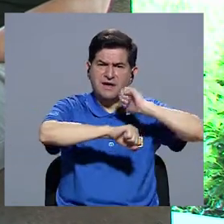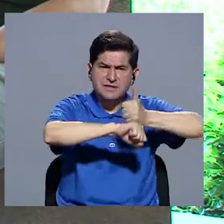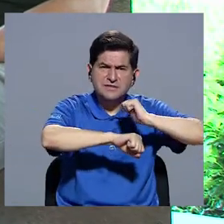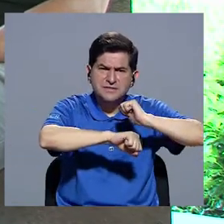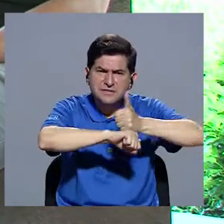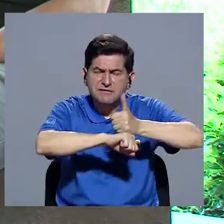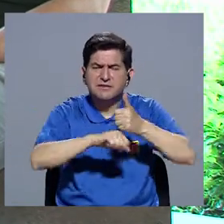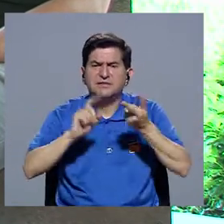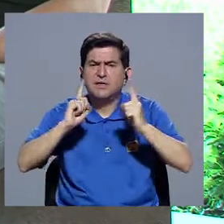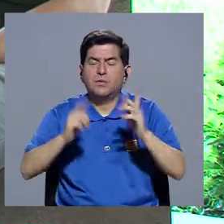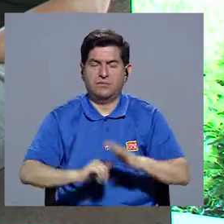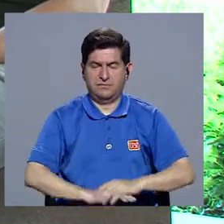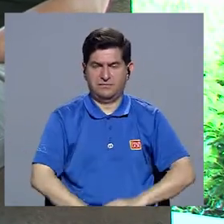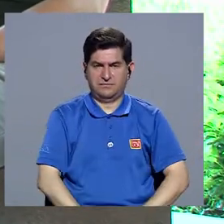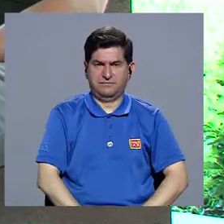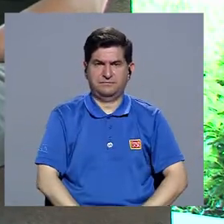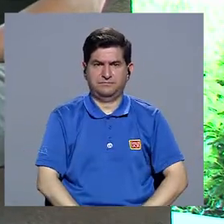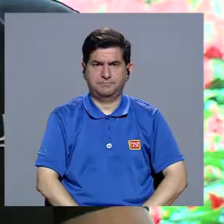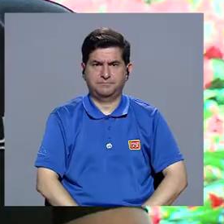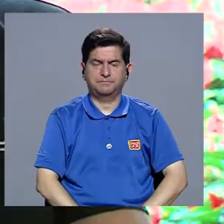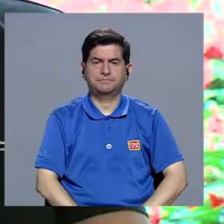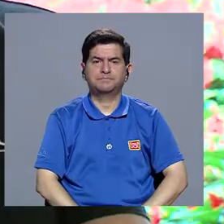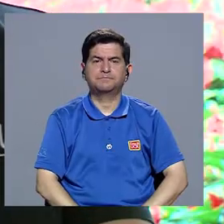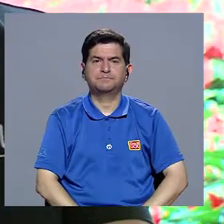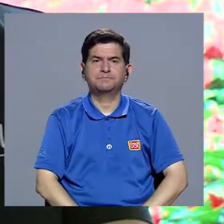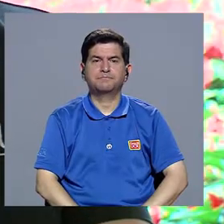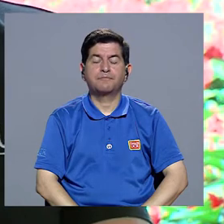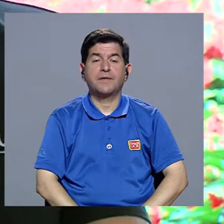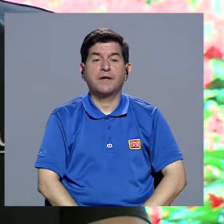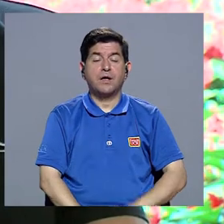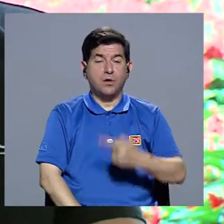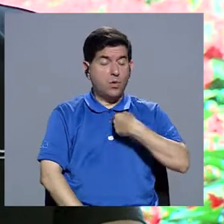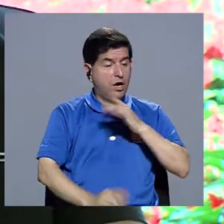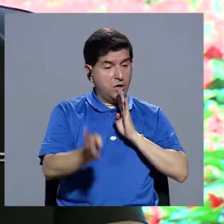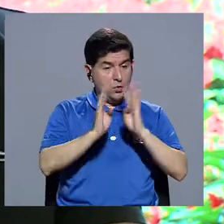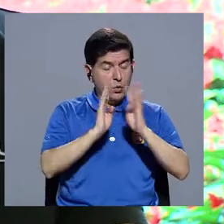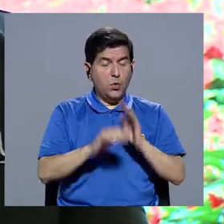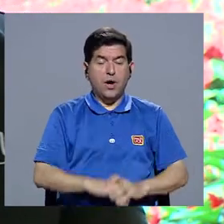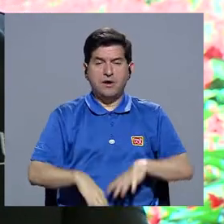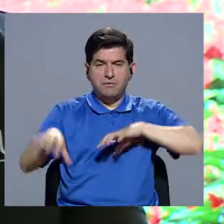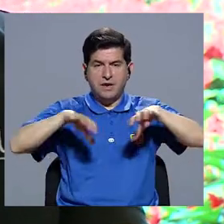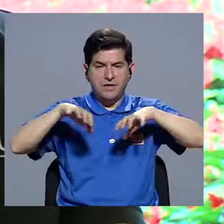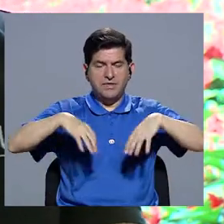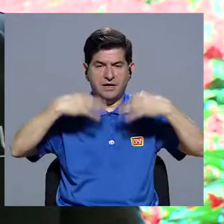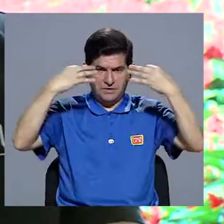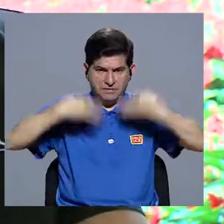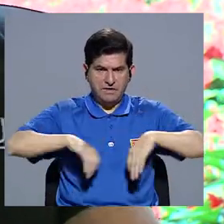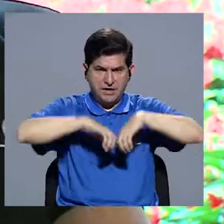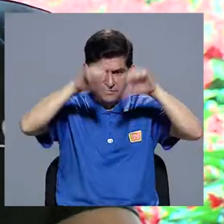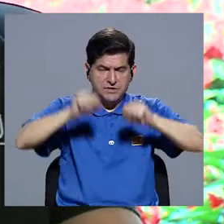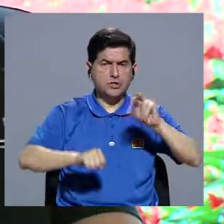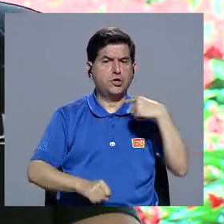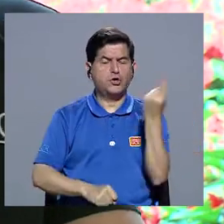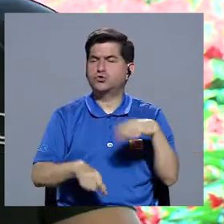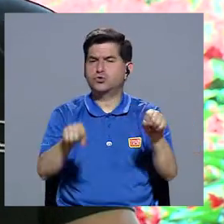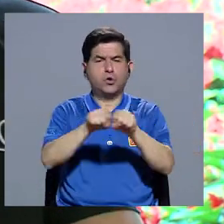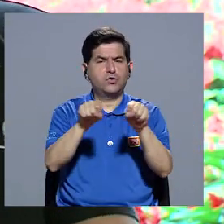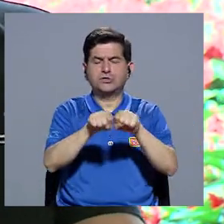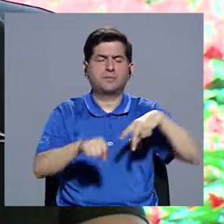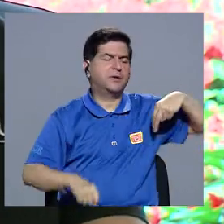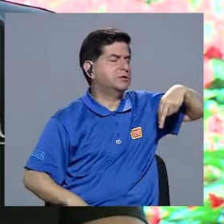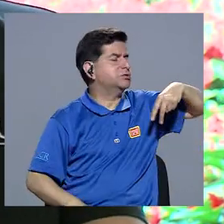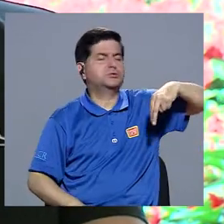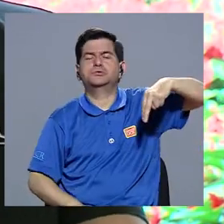prescribir? Prescribir, claro. Cuando realmente uno habla de ejercicio, no solamente es llegar y ponerse las tenis y salir a